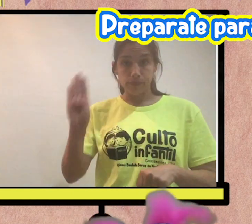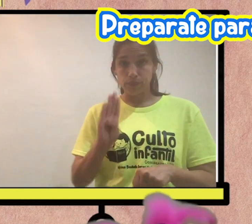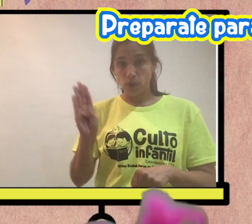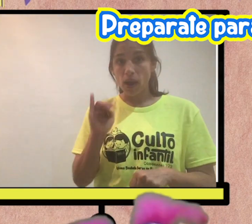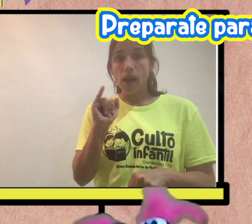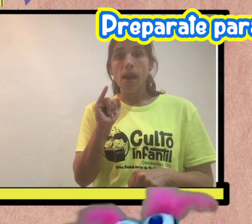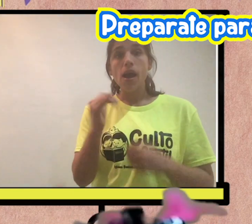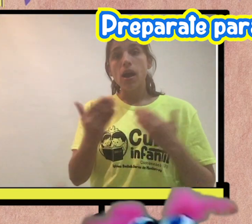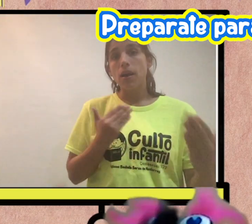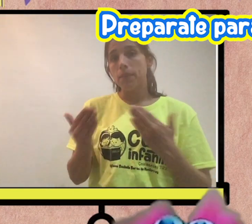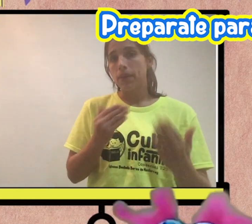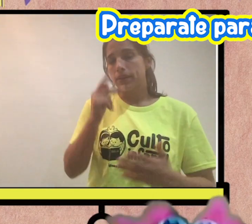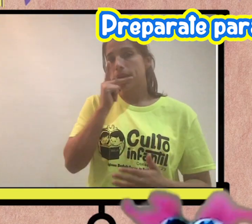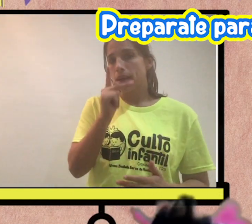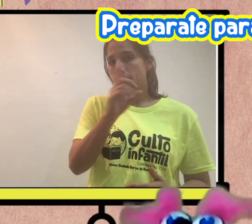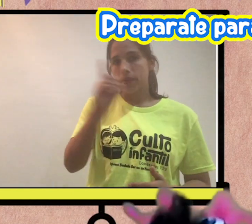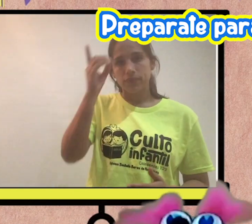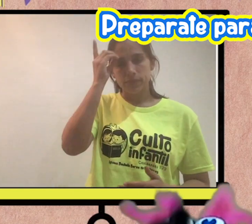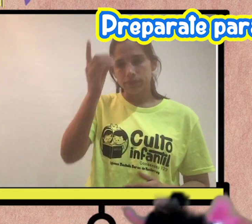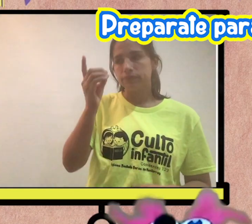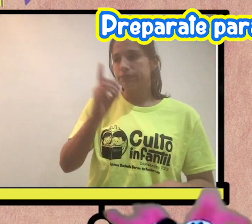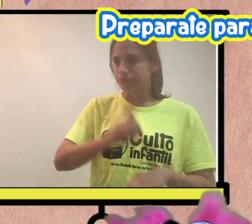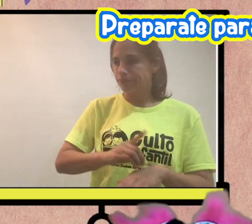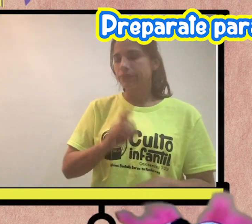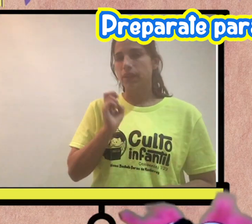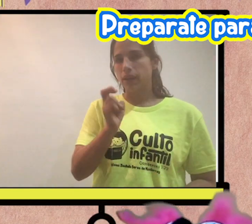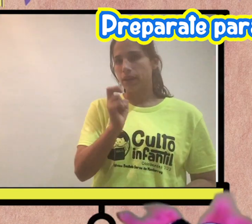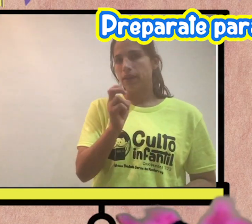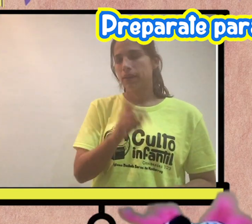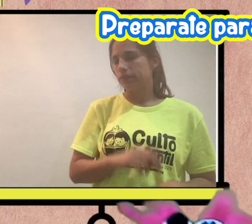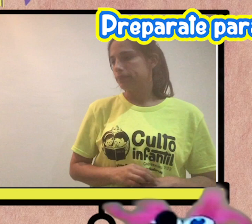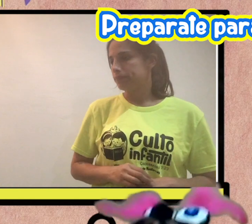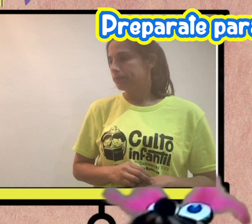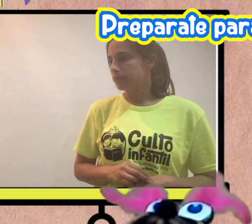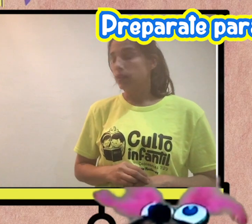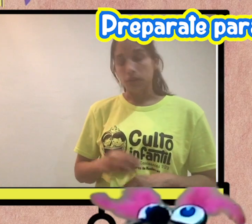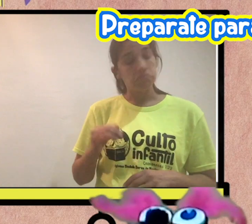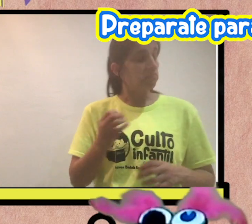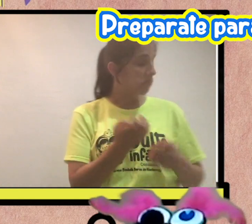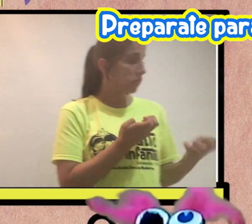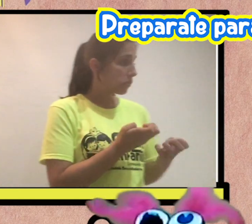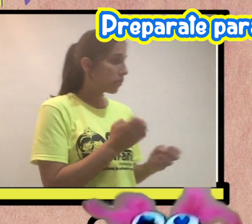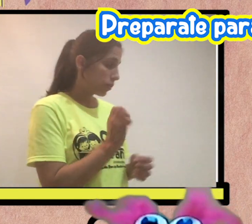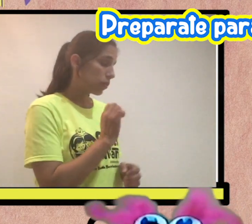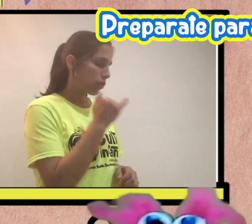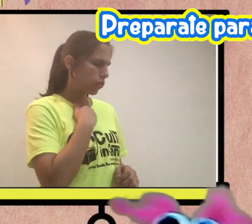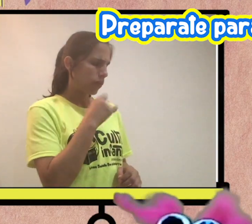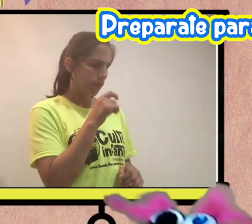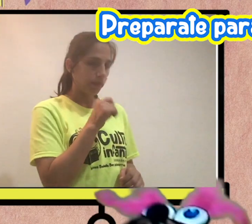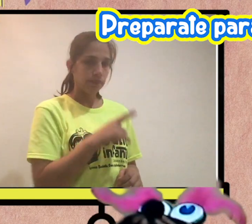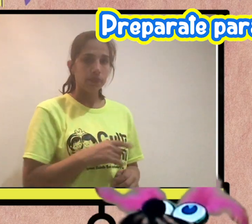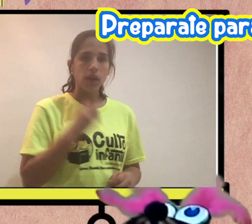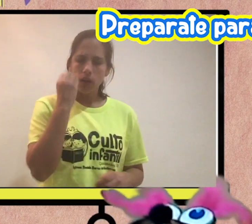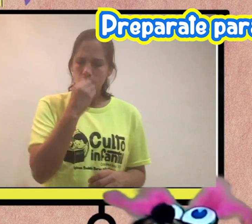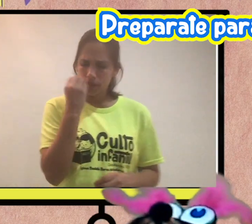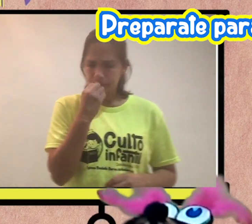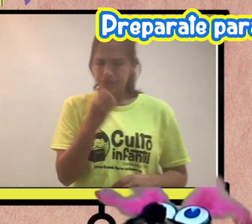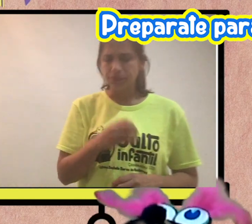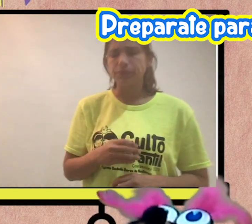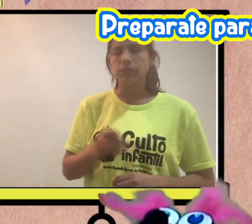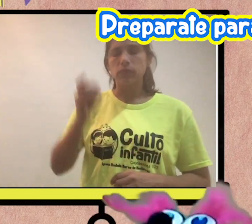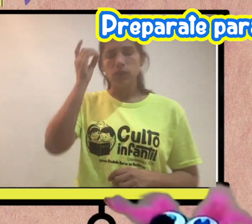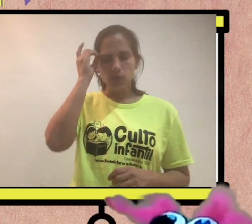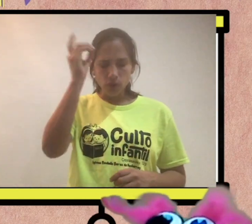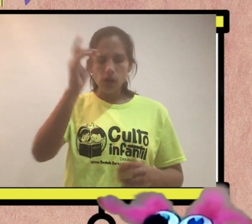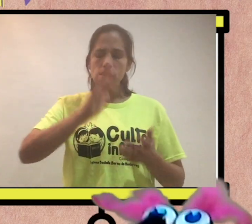y compartir la palabra de Dios ese día. Muy bien, entonces yo también lo haré. Vamos a orar.